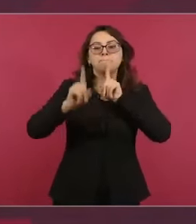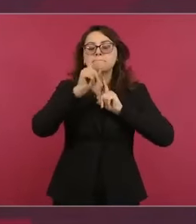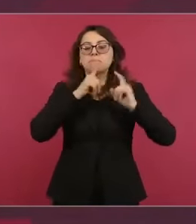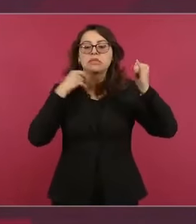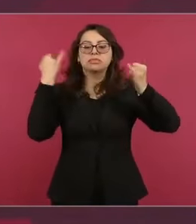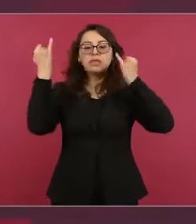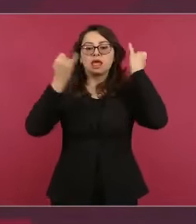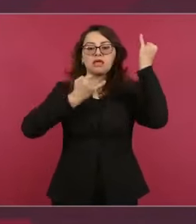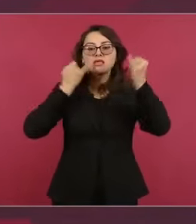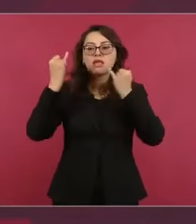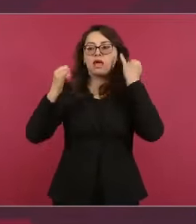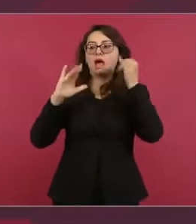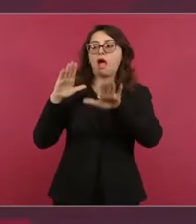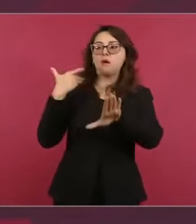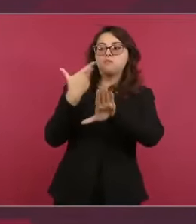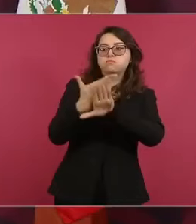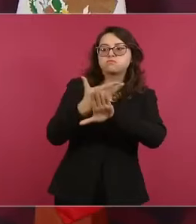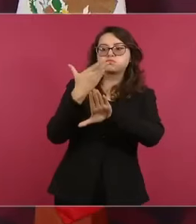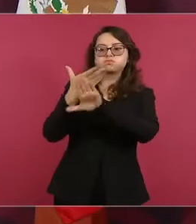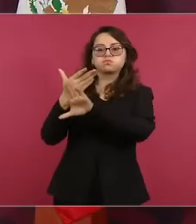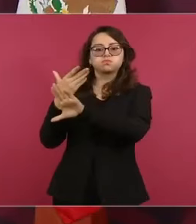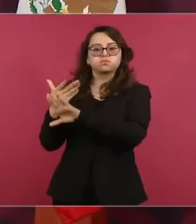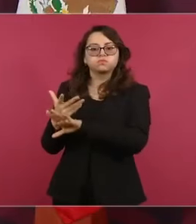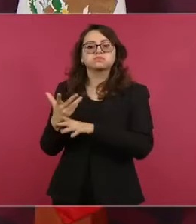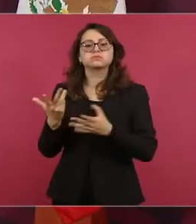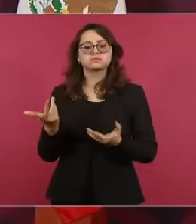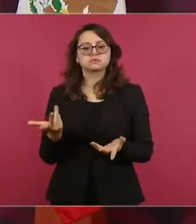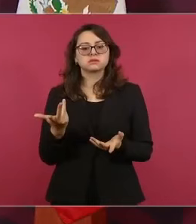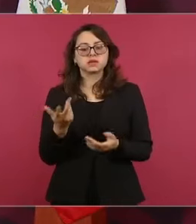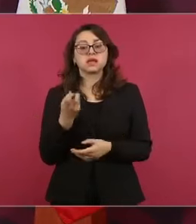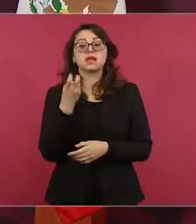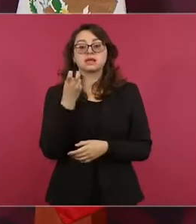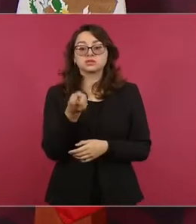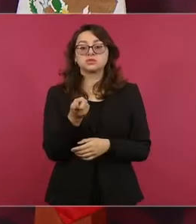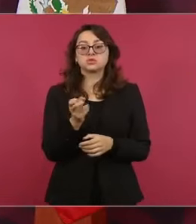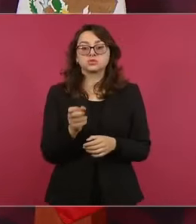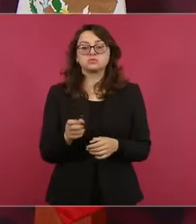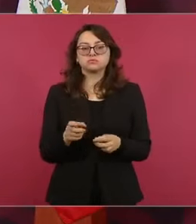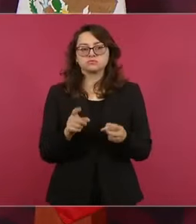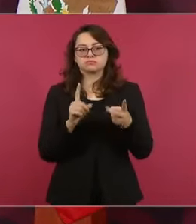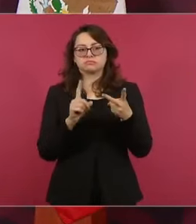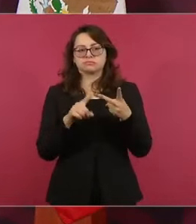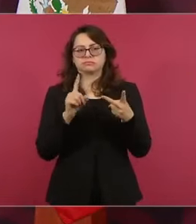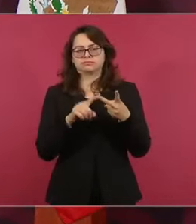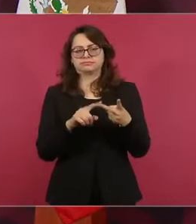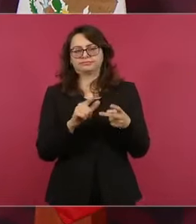Es muy interesante el comportamiento